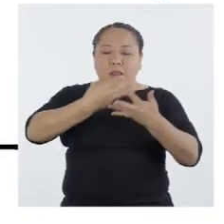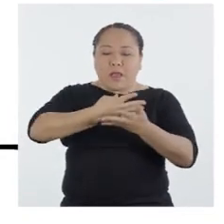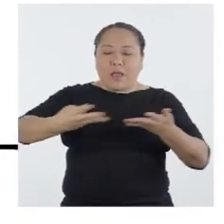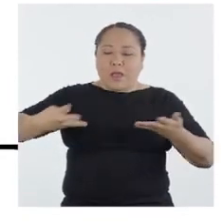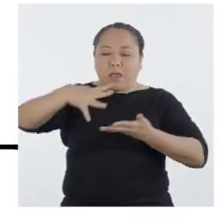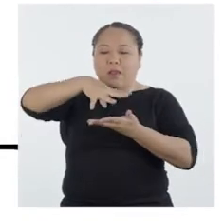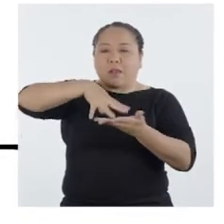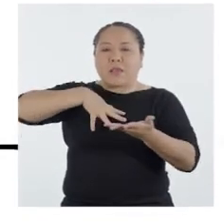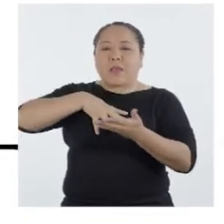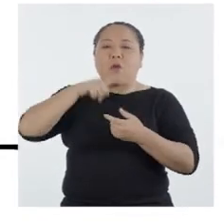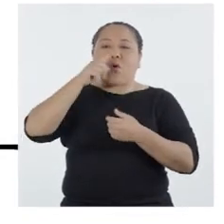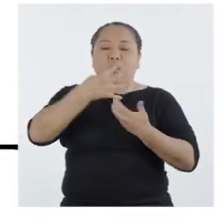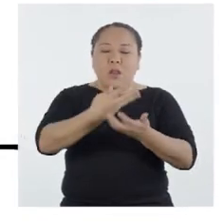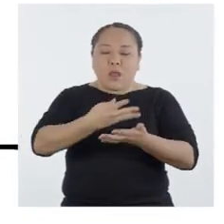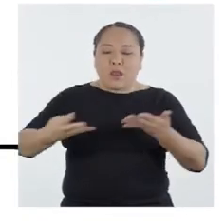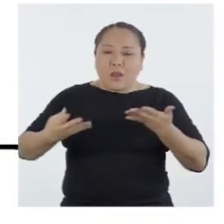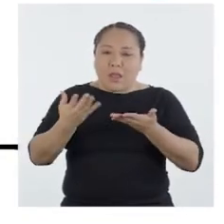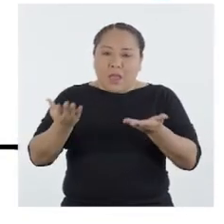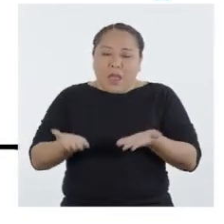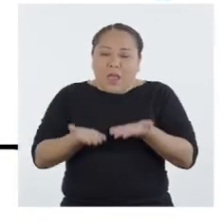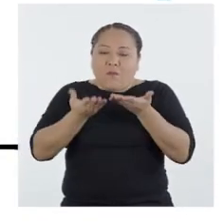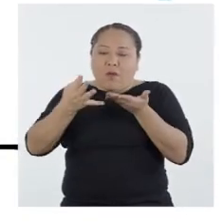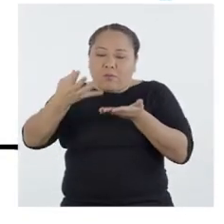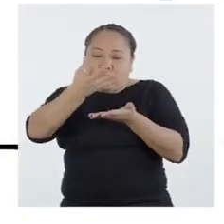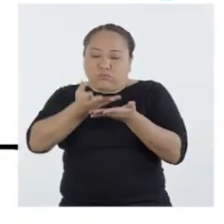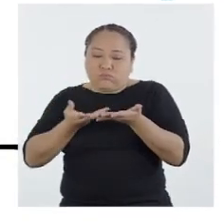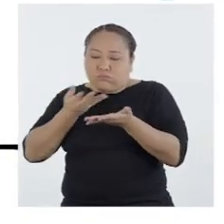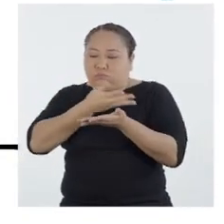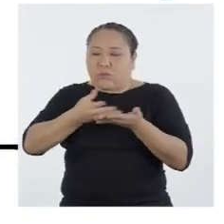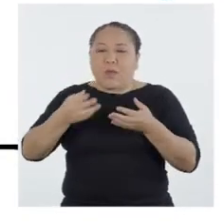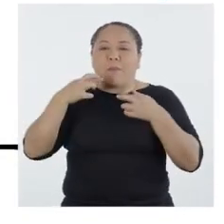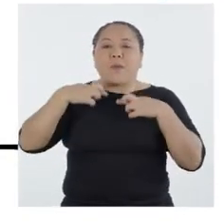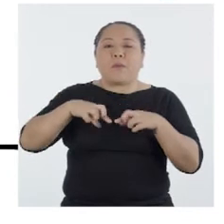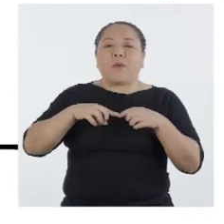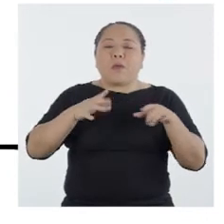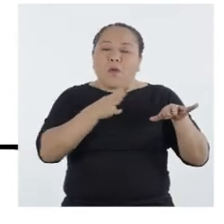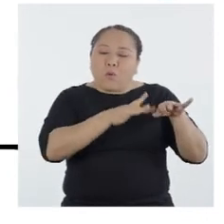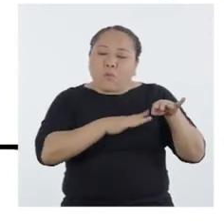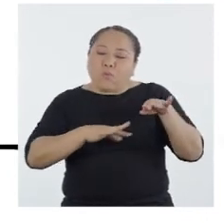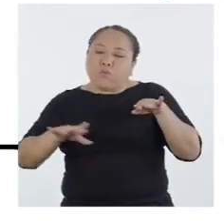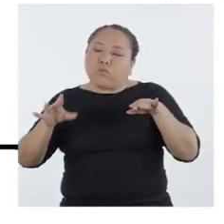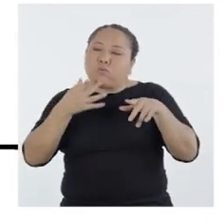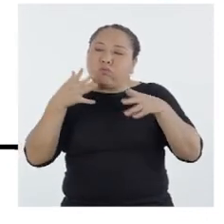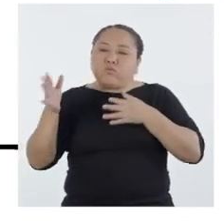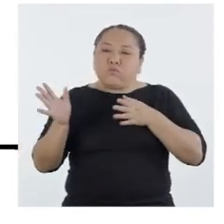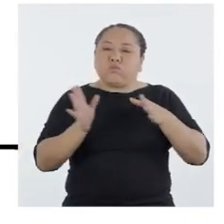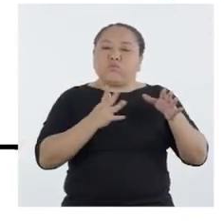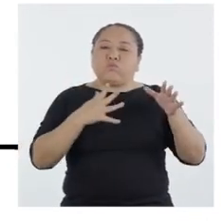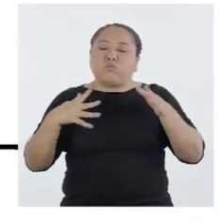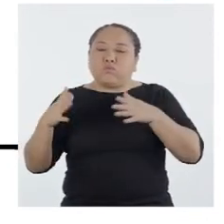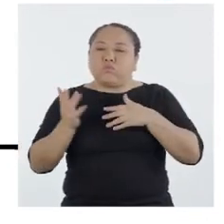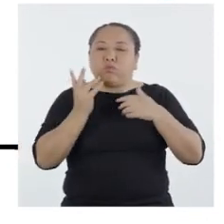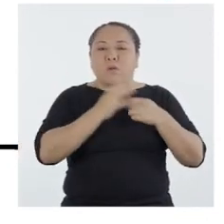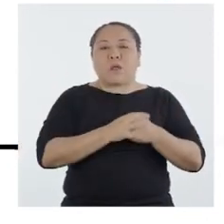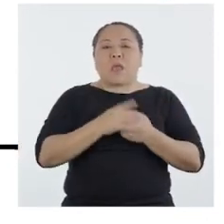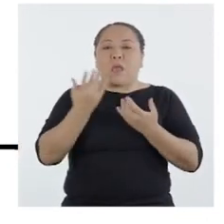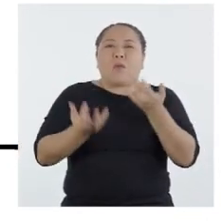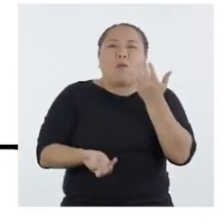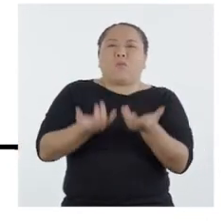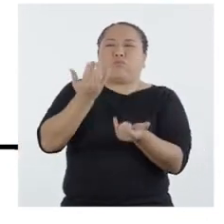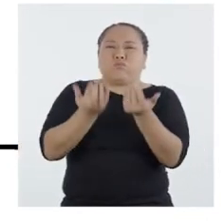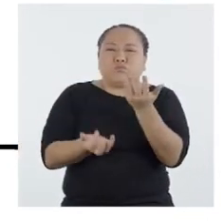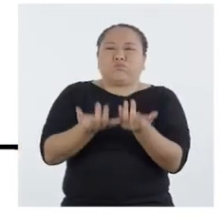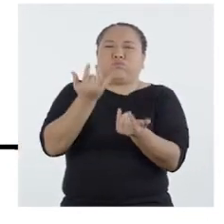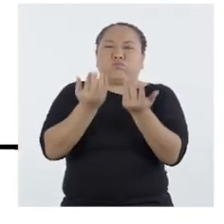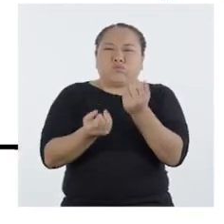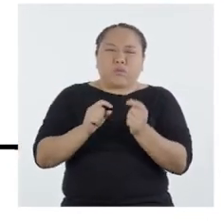rejilla. Una rejilla debajo del combustible permite que circule una corriente de aire, lo cual genera que las